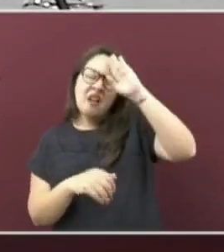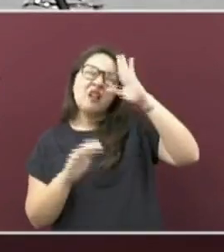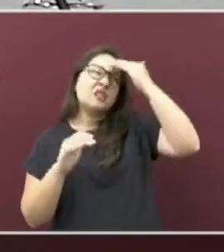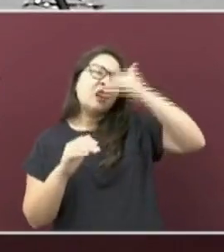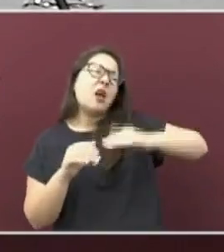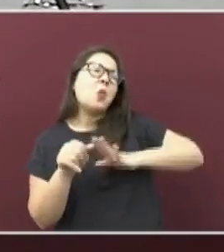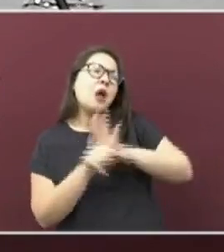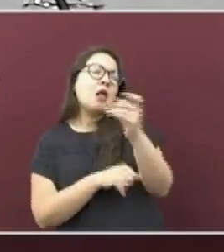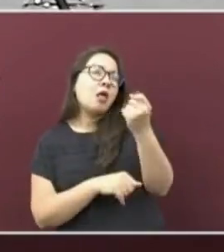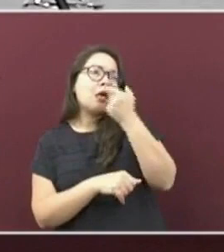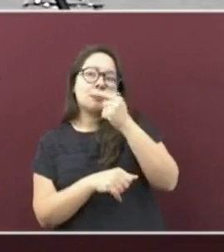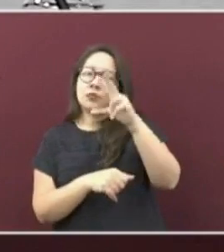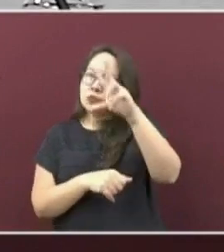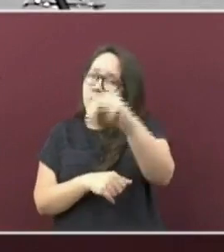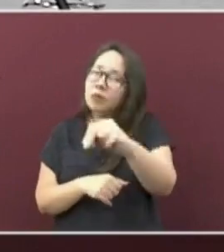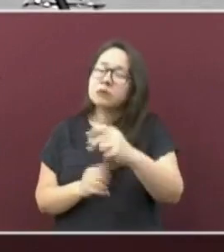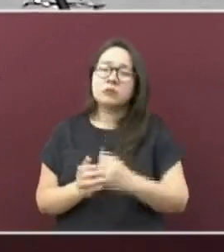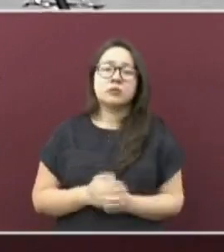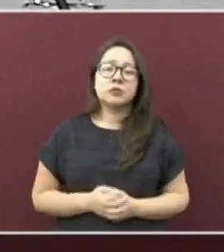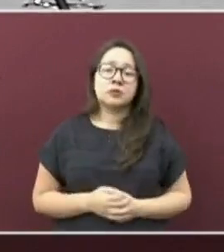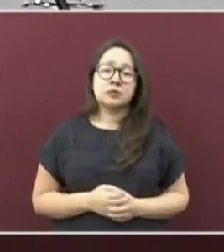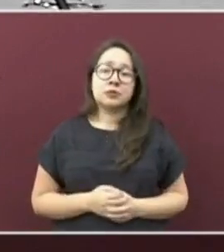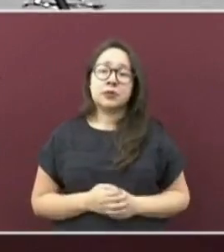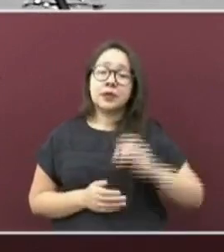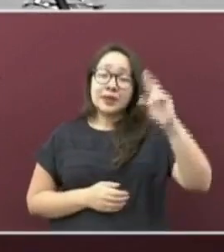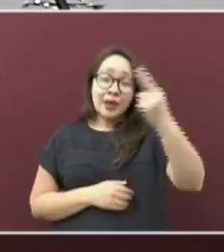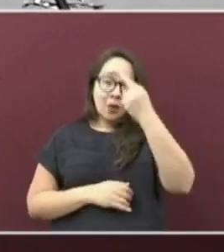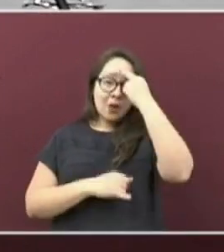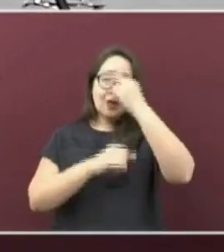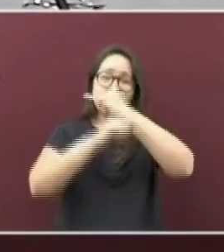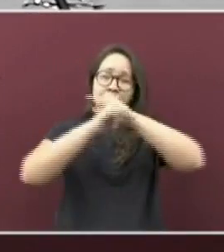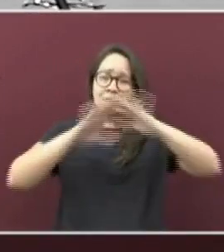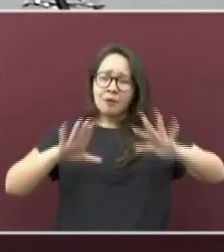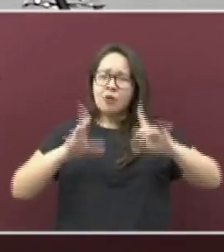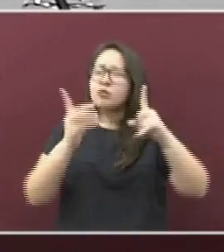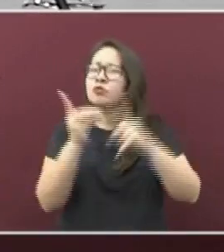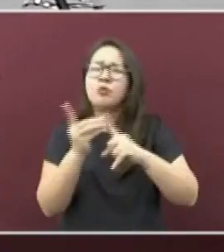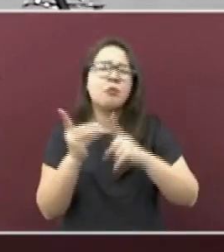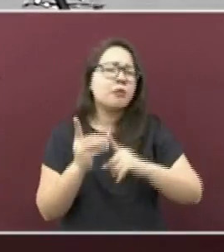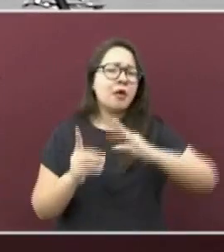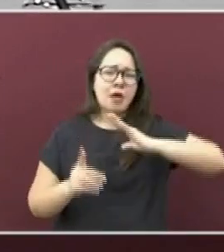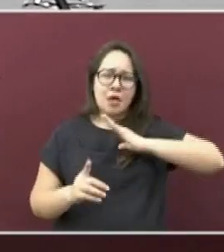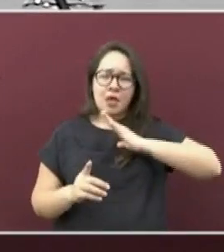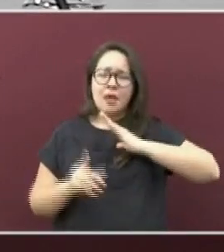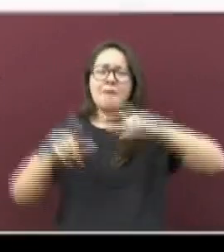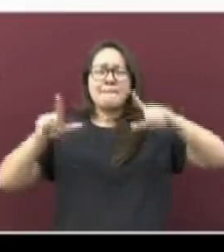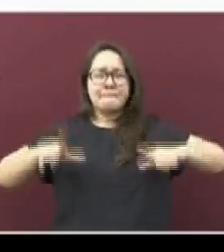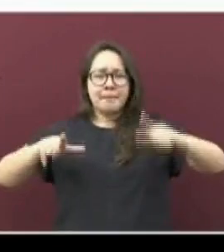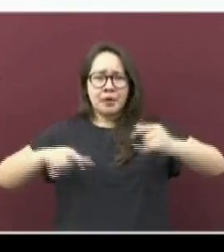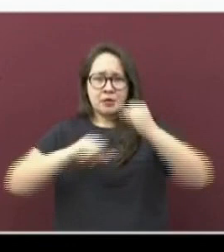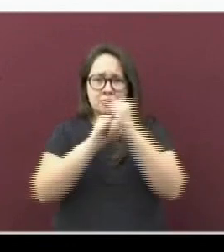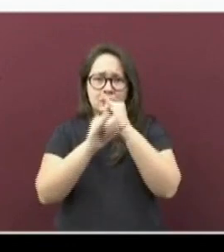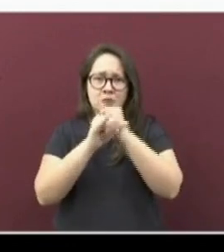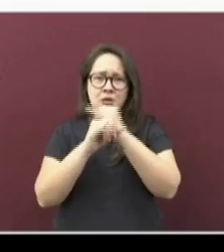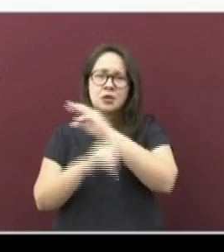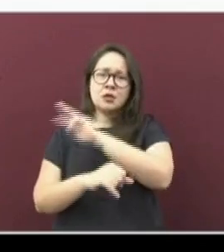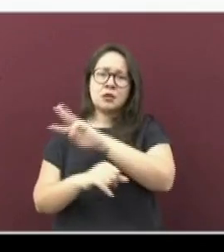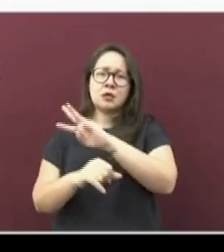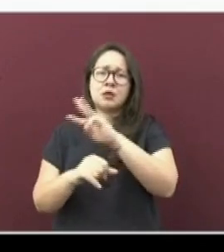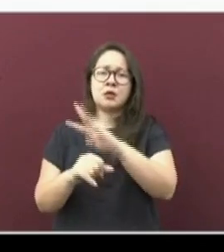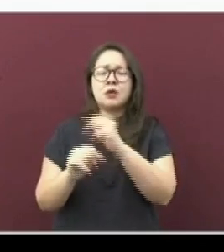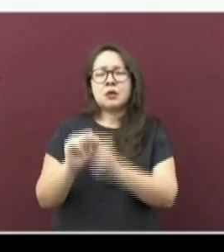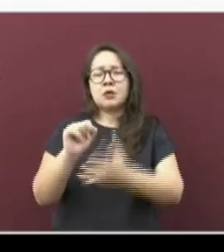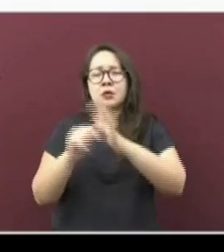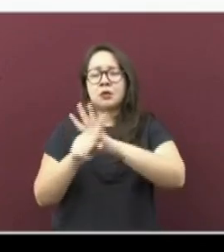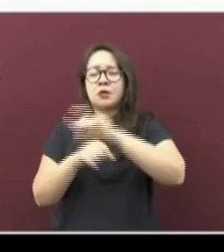No olvide que toda esta información la puede consultar en la página oficial coronavirus